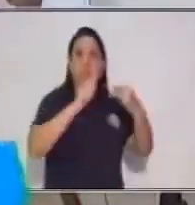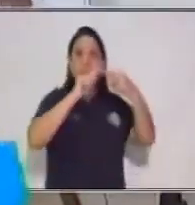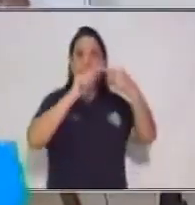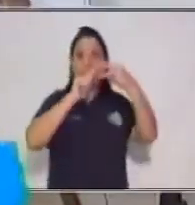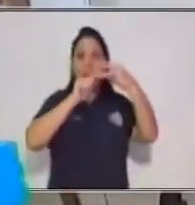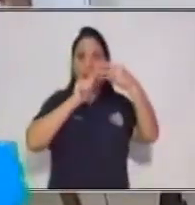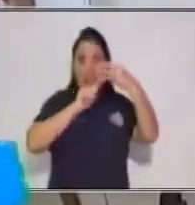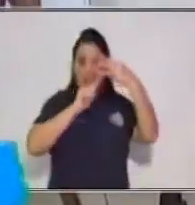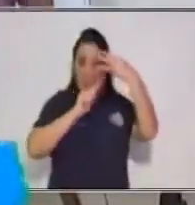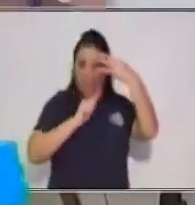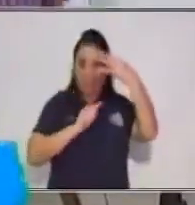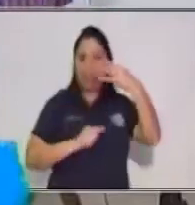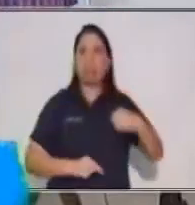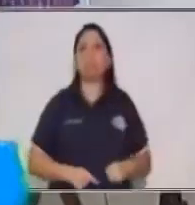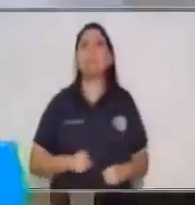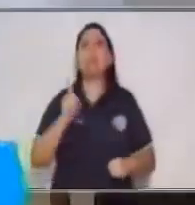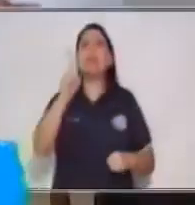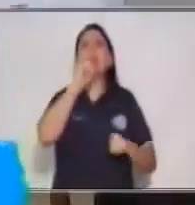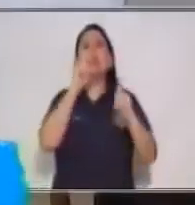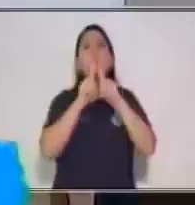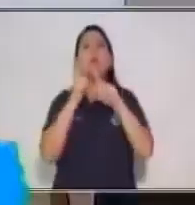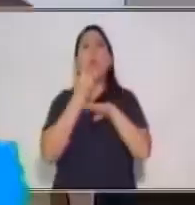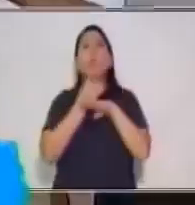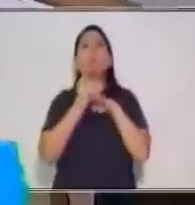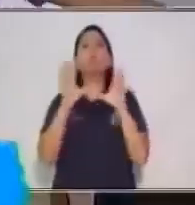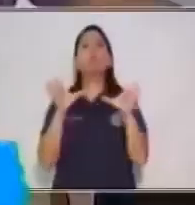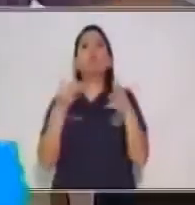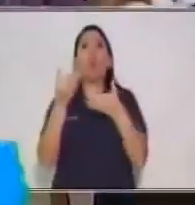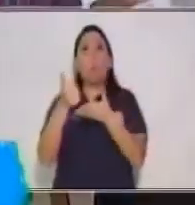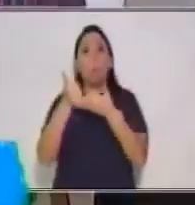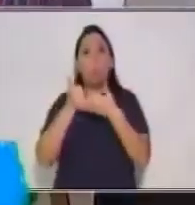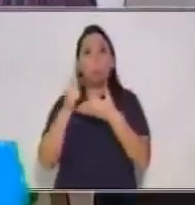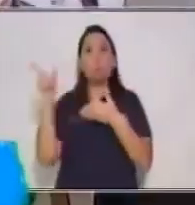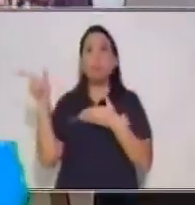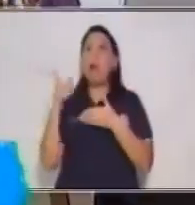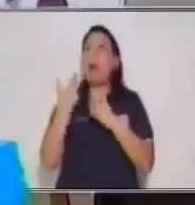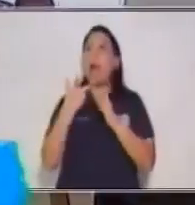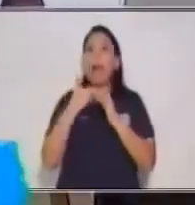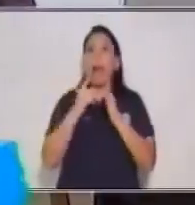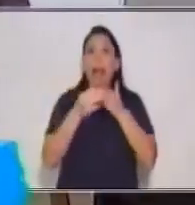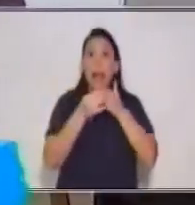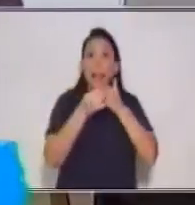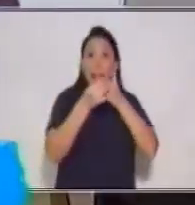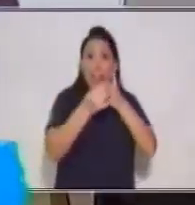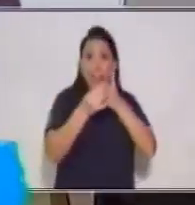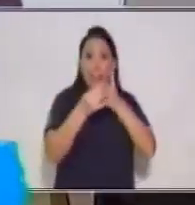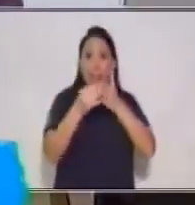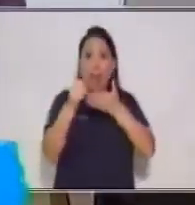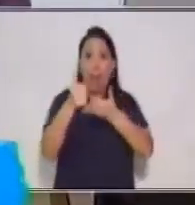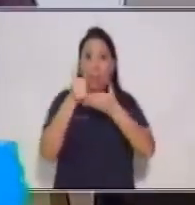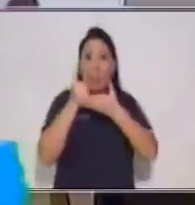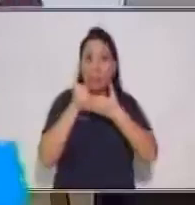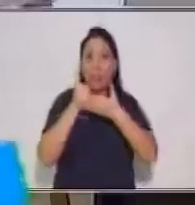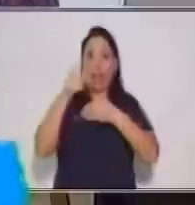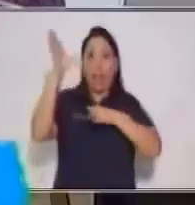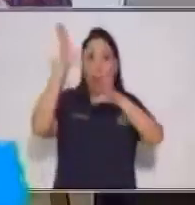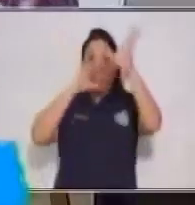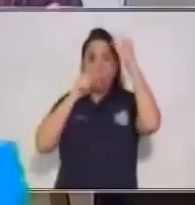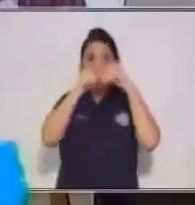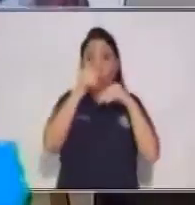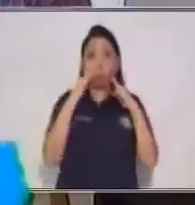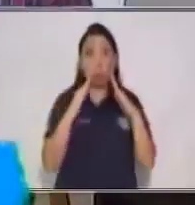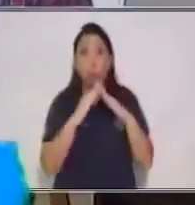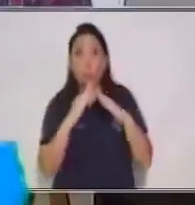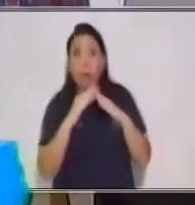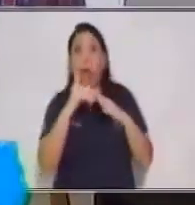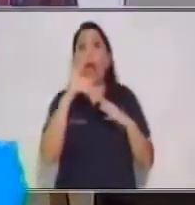Y esto también lo vas a utilizar para tu guía de autoaprendizaje si estás trabajando con ella. Puedes revisar